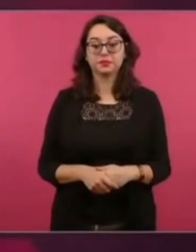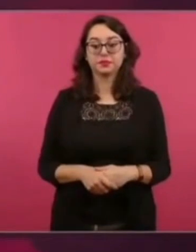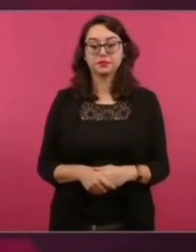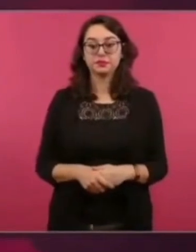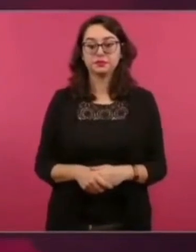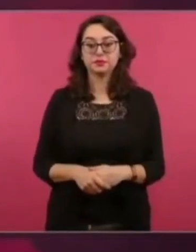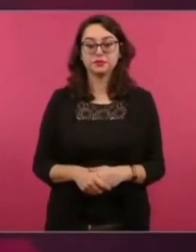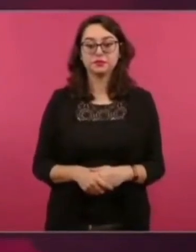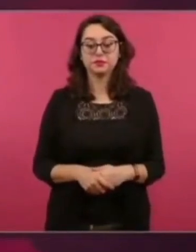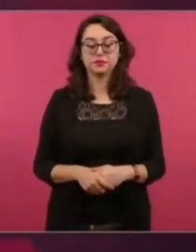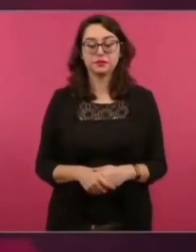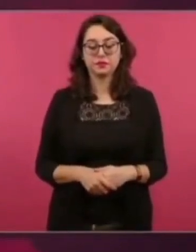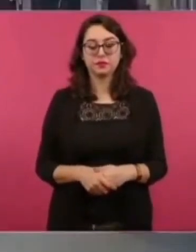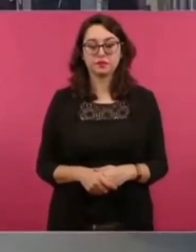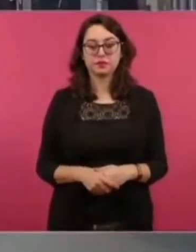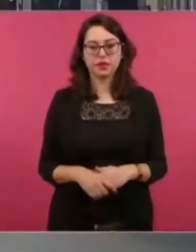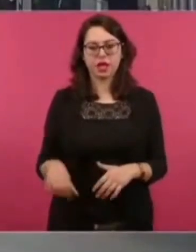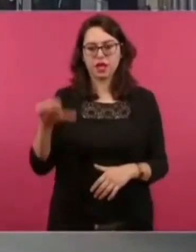Creo que lo dijo ayer.